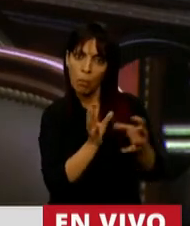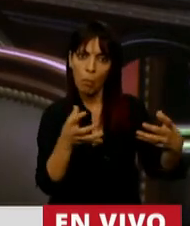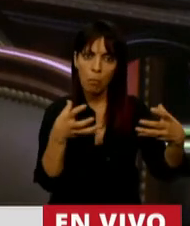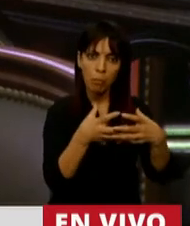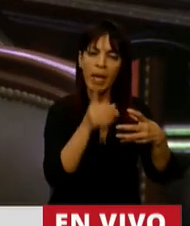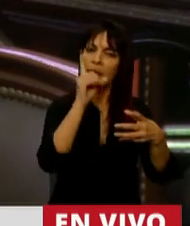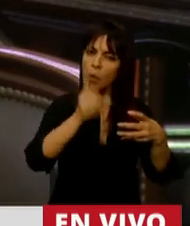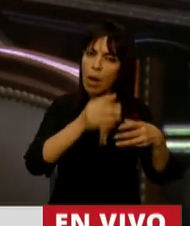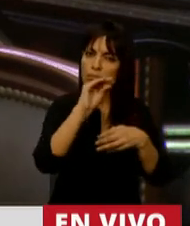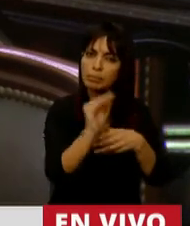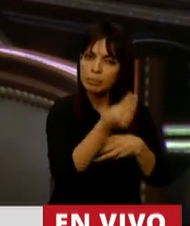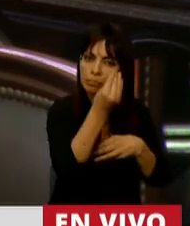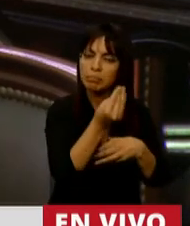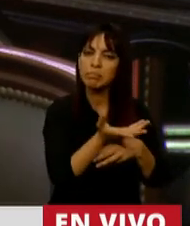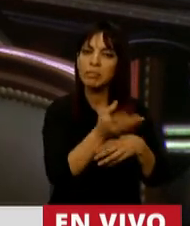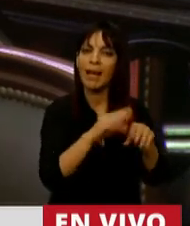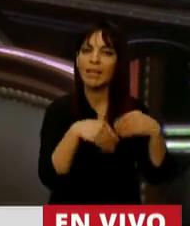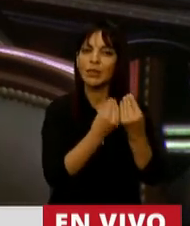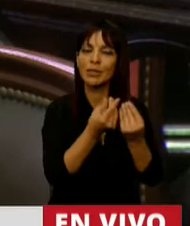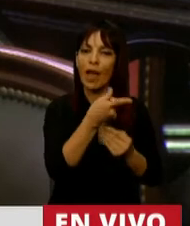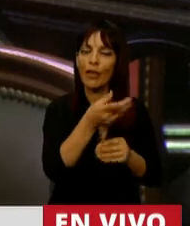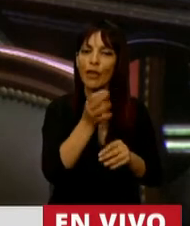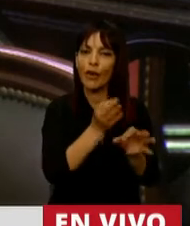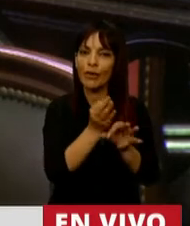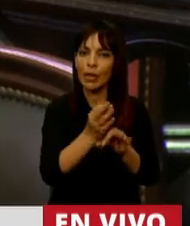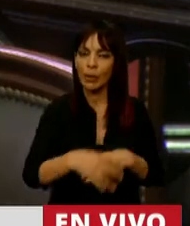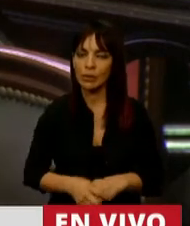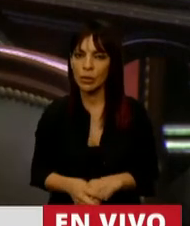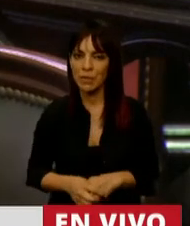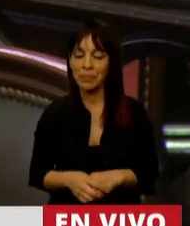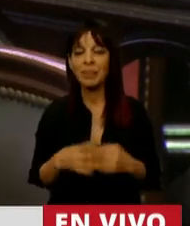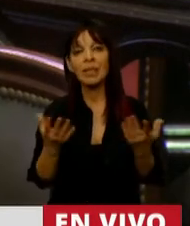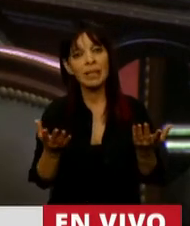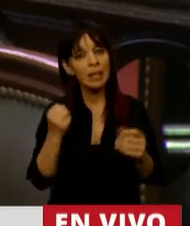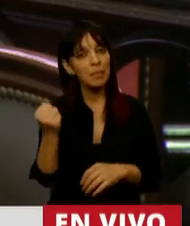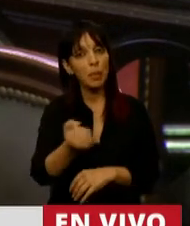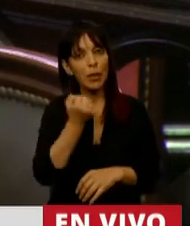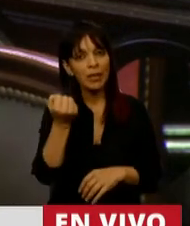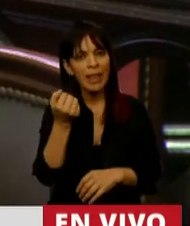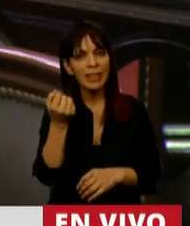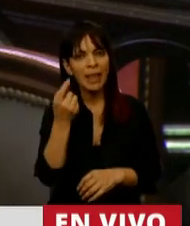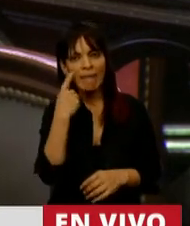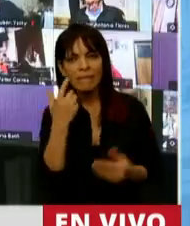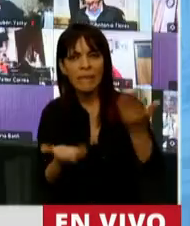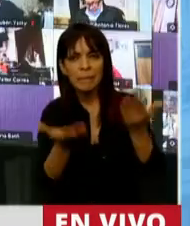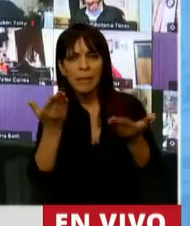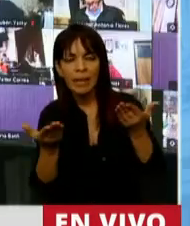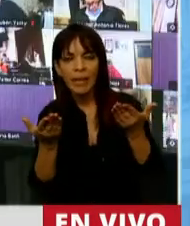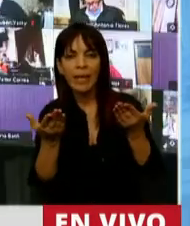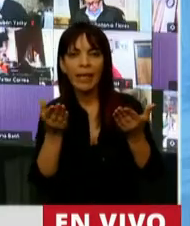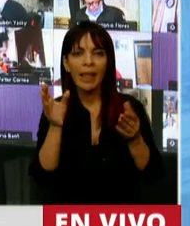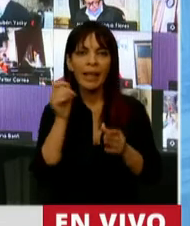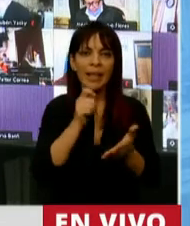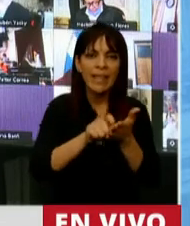los resultados escolares vienen cayendo. Por eso es necesario medir, por eso es necesario diagnosticar,